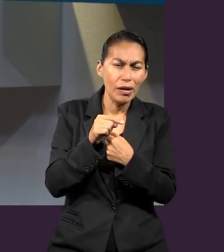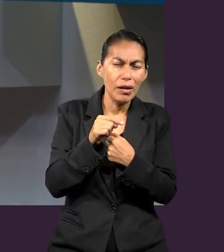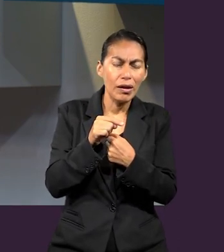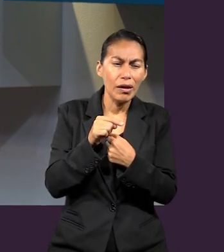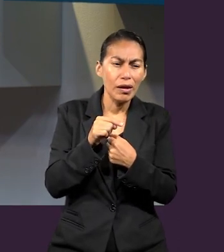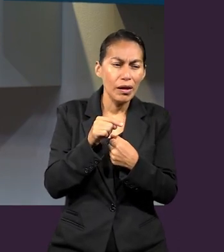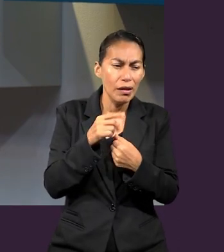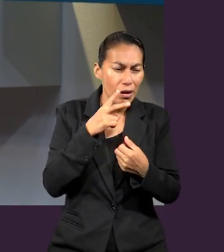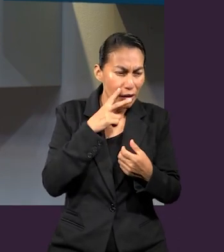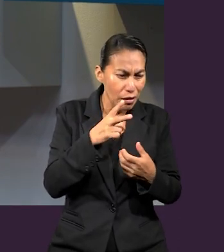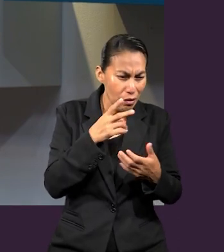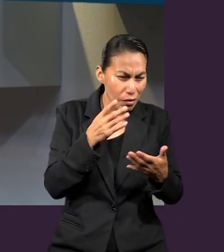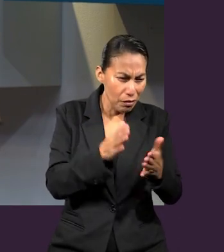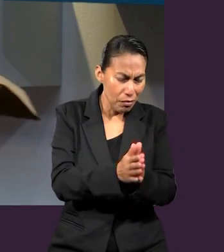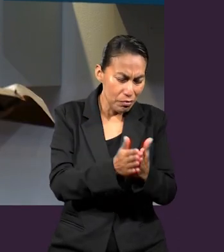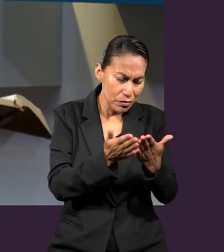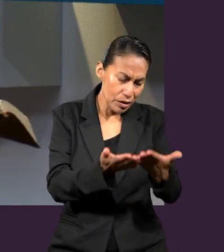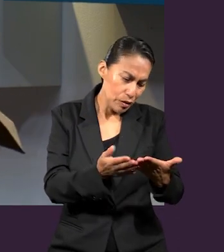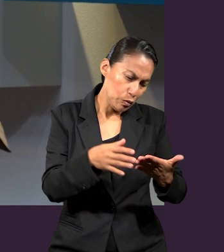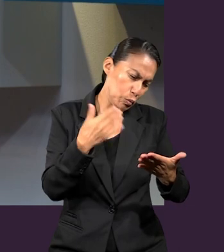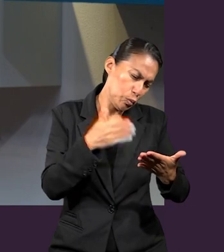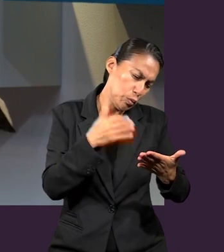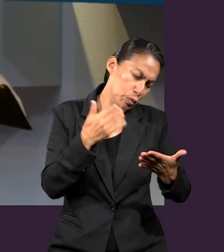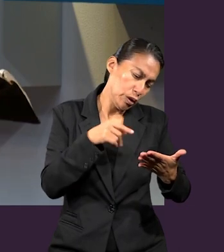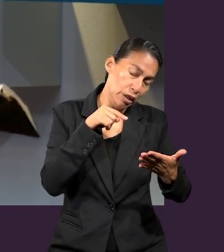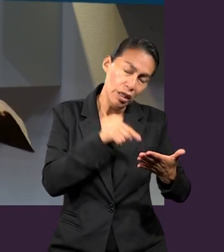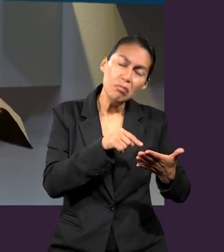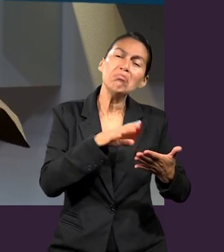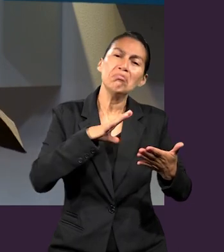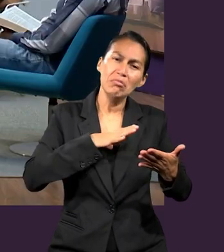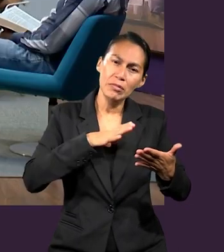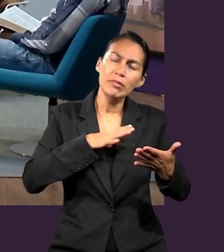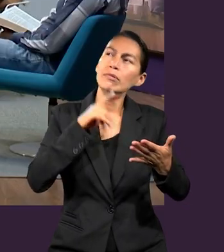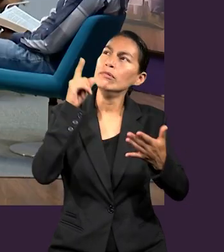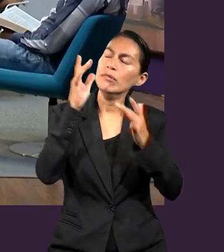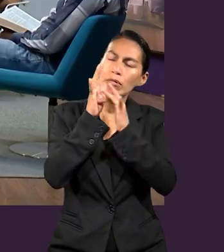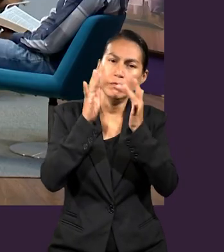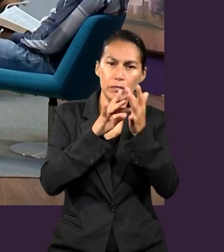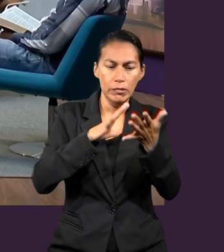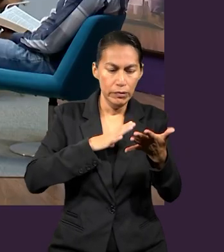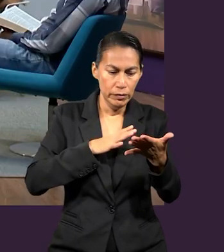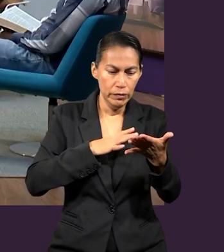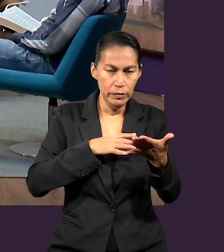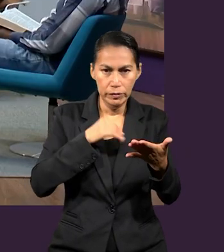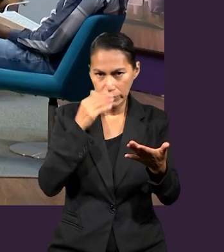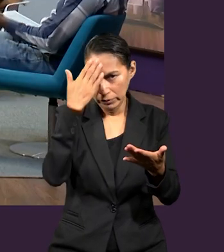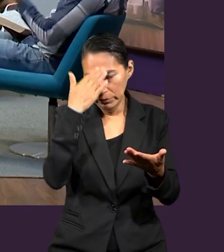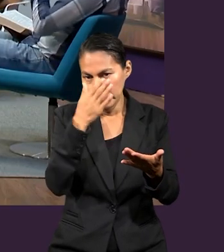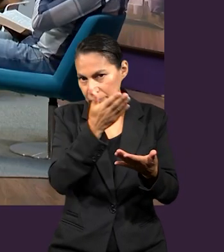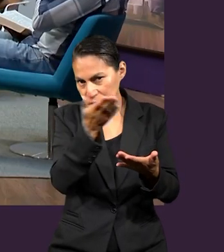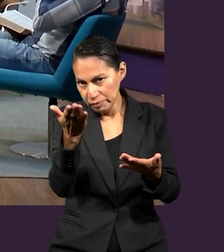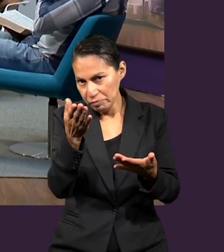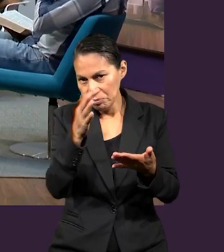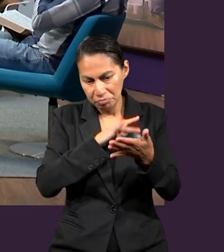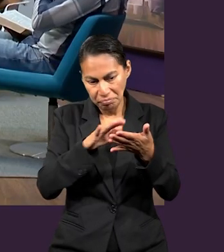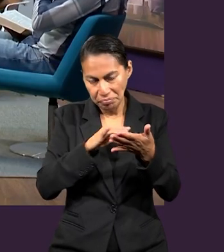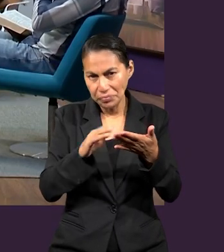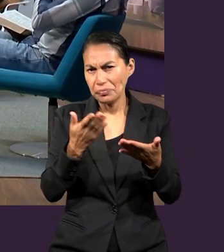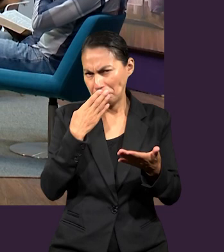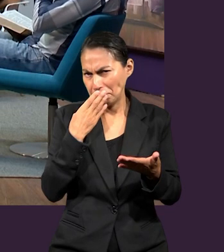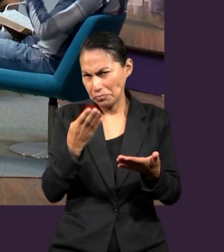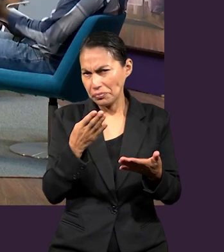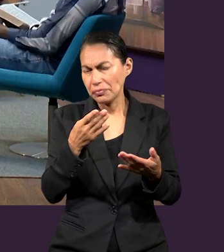Encontramos a Jesús en toda la carta. Ahora quiero hacerles una pregunta. Yo sé que ustedes han leído la carta a los